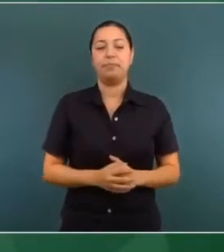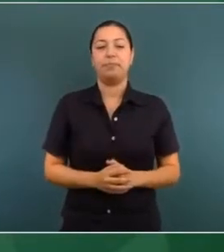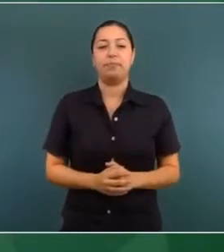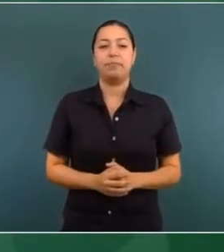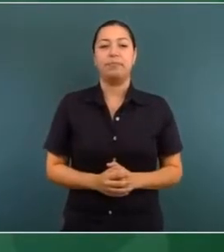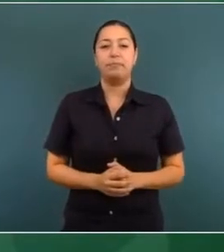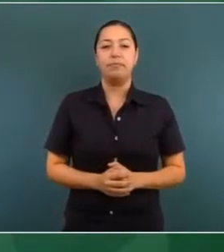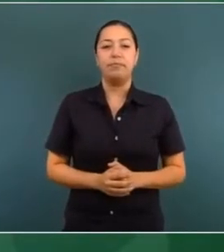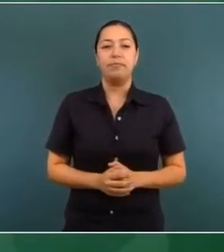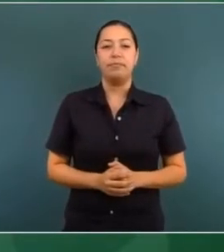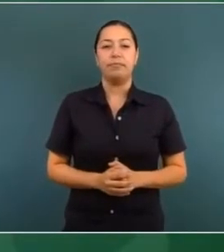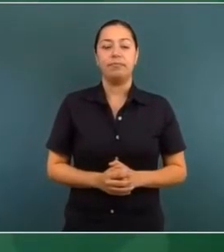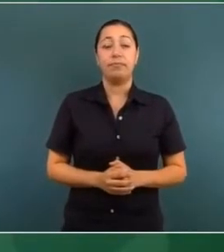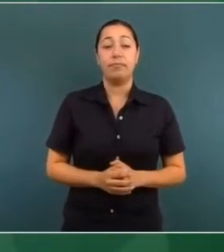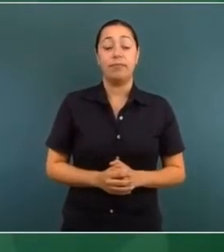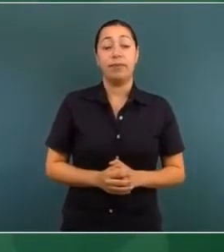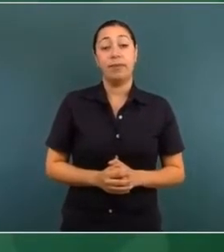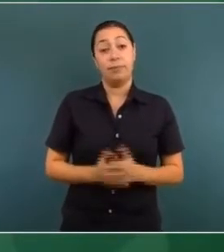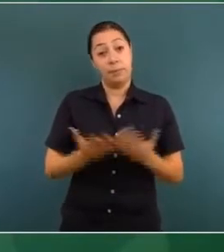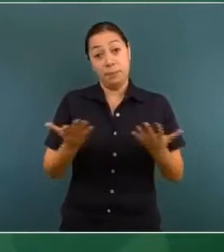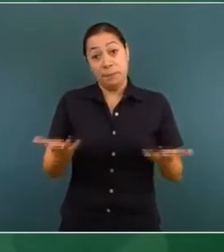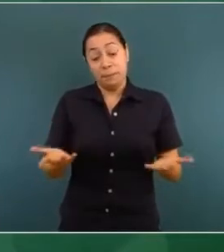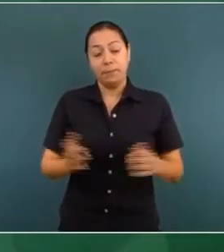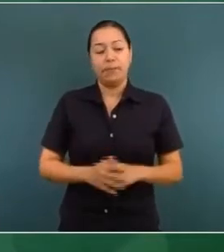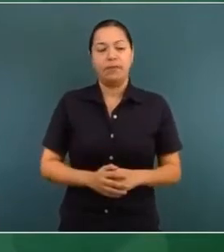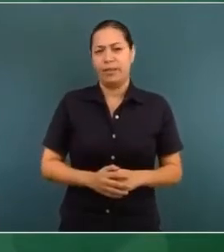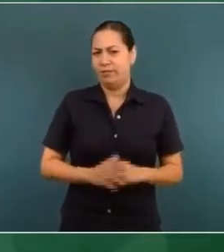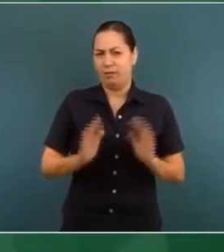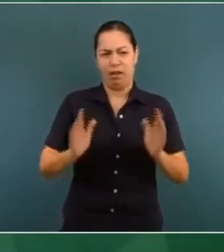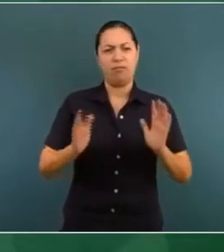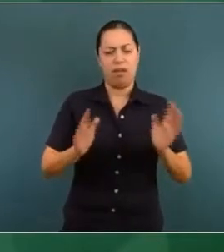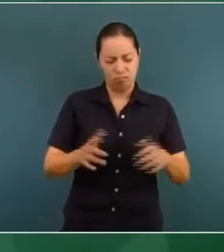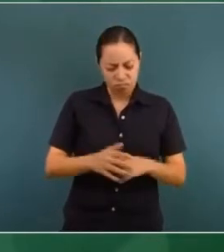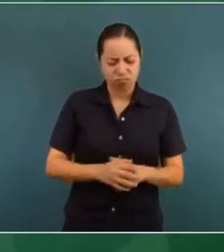Entonces, ya tenemos que